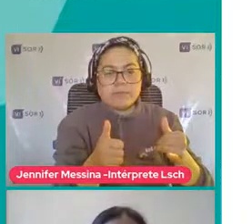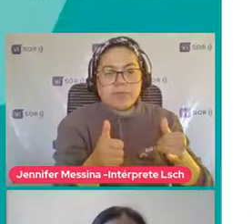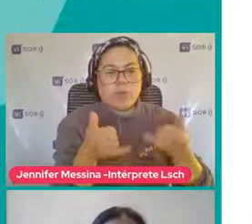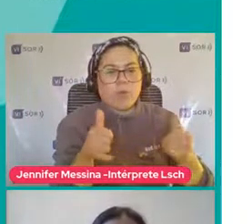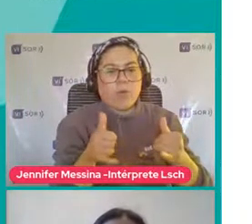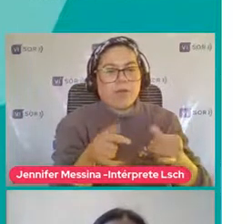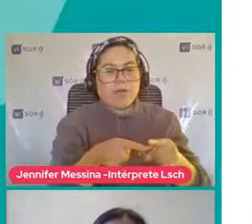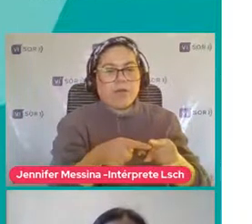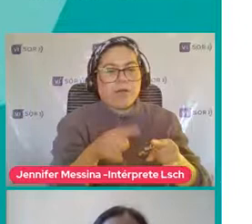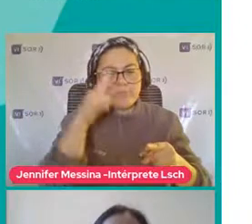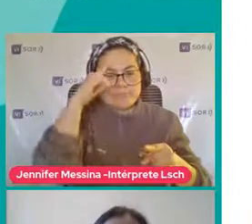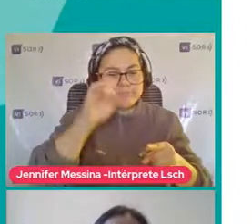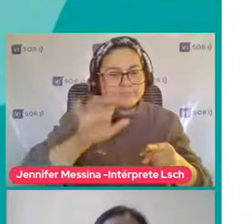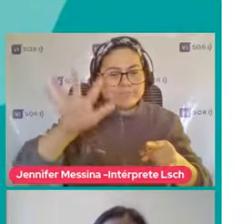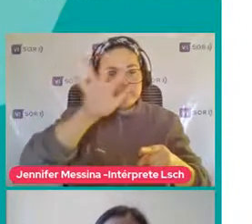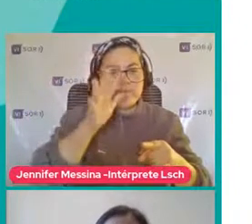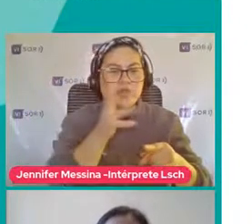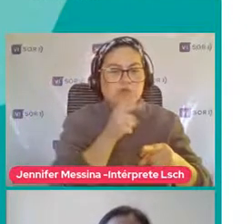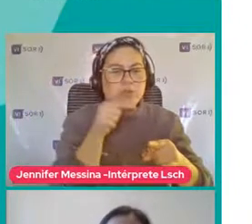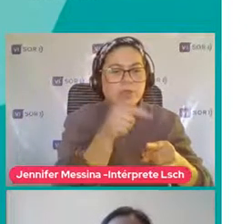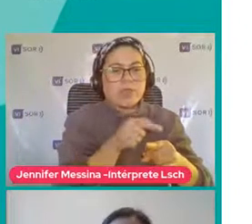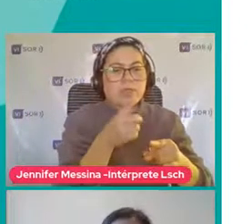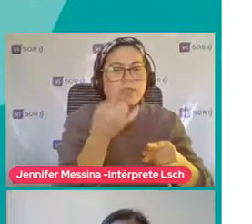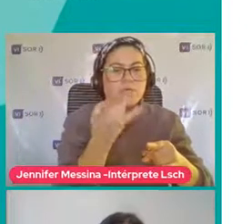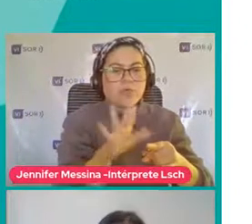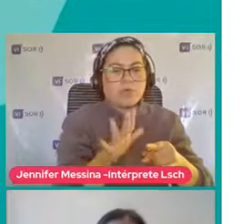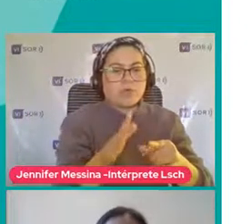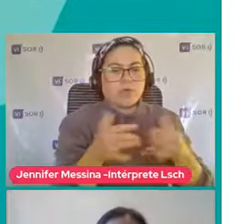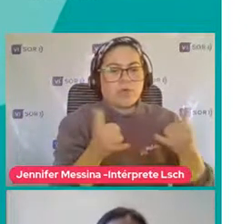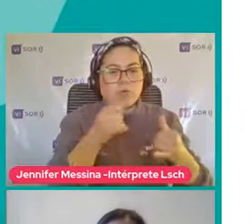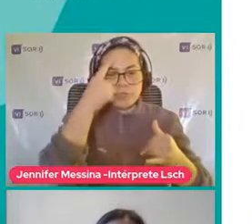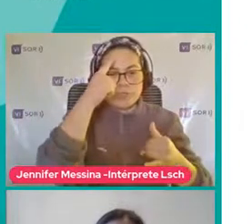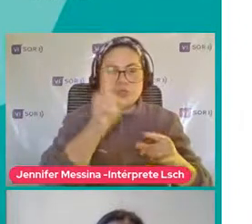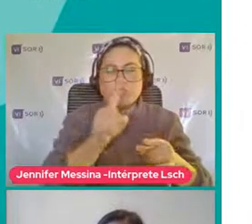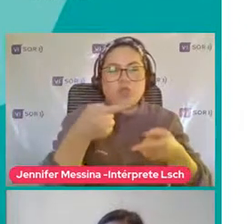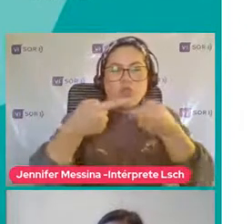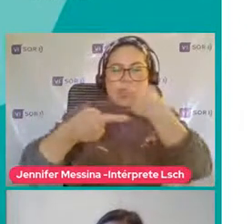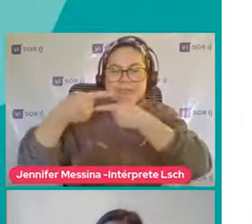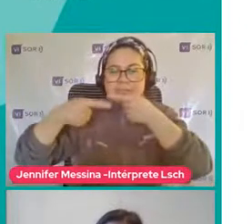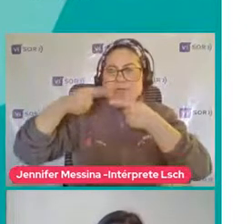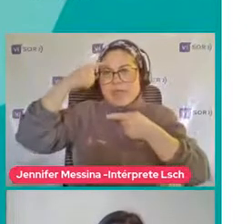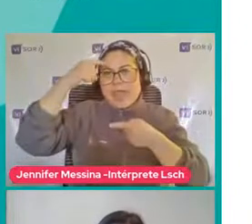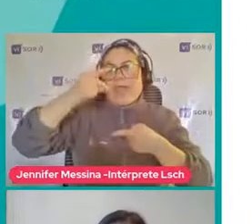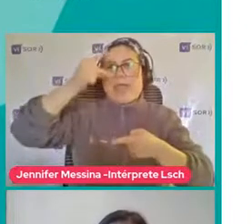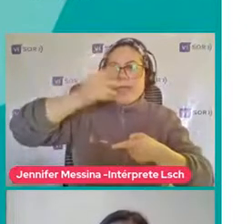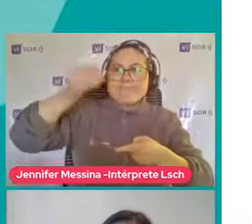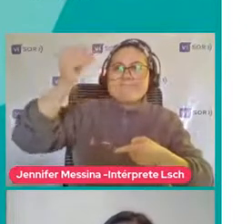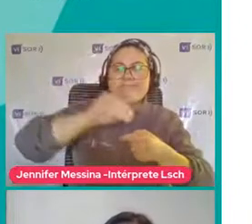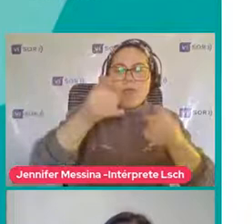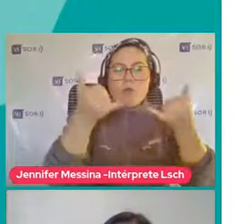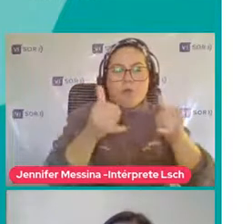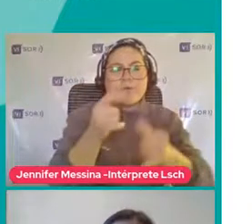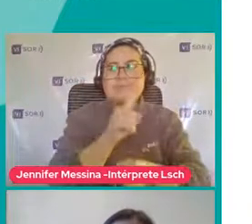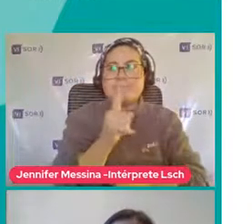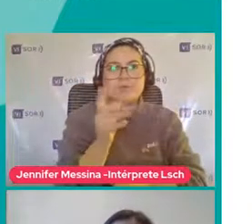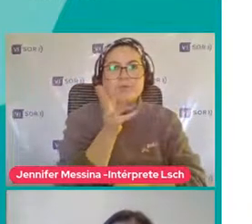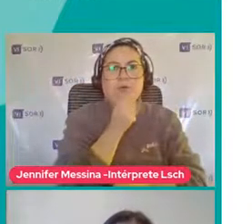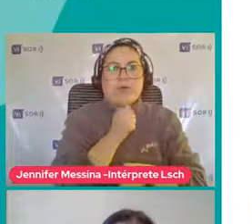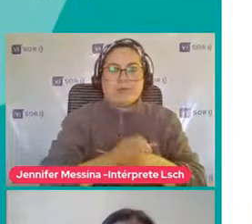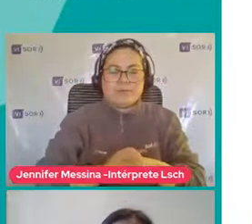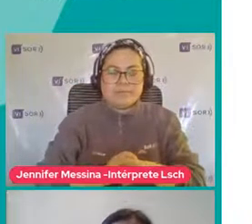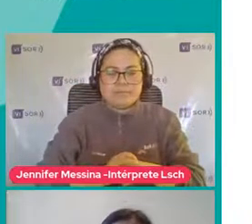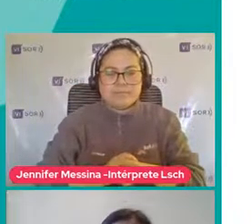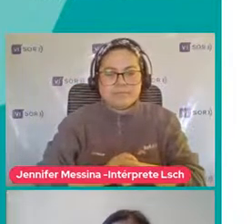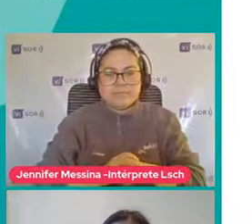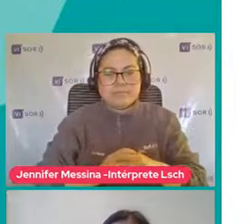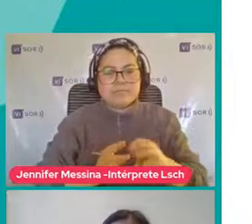O lo usan solamente Como se tiene que usar Pero no me imagino Una historia Alrededor de ese elemento ¿Ya? Si le gusta